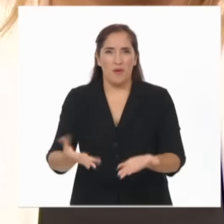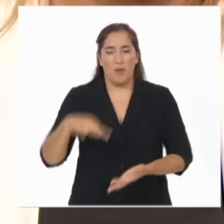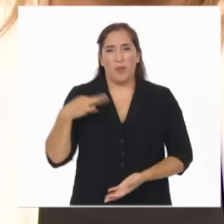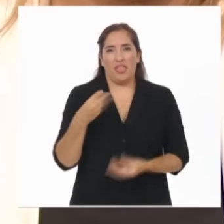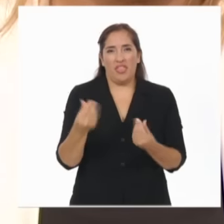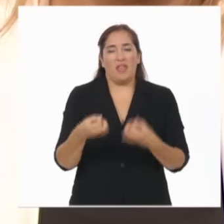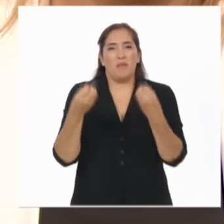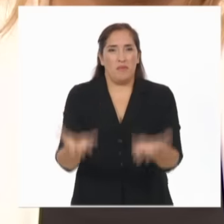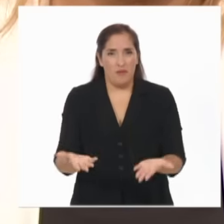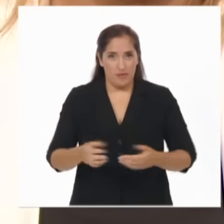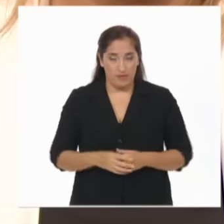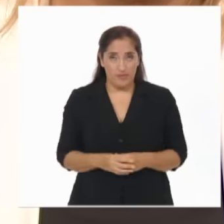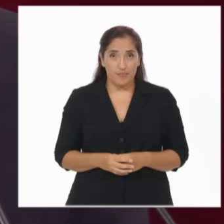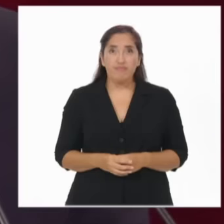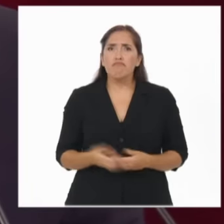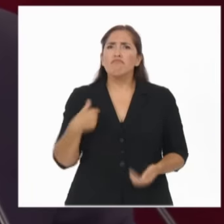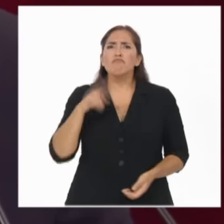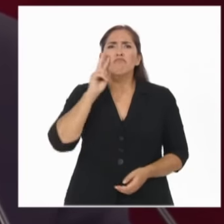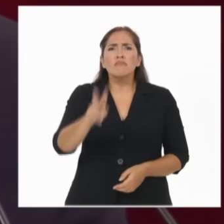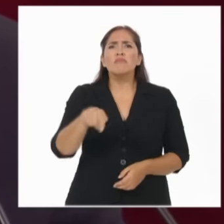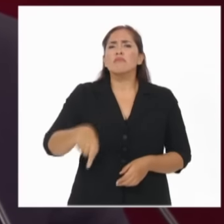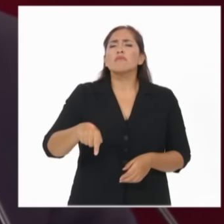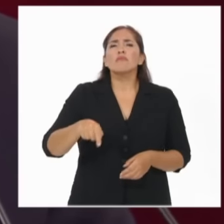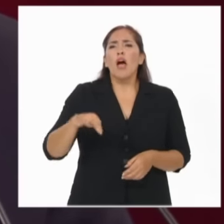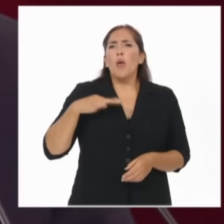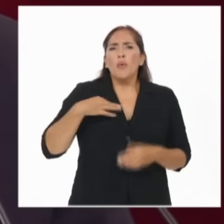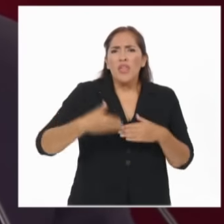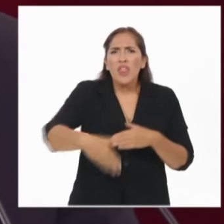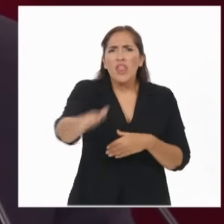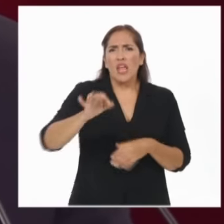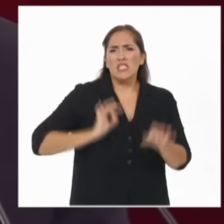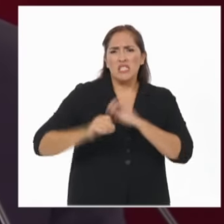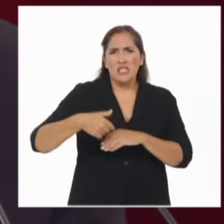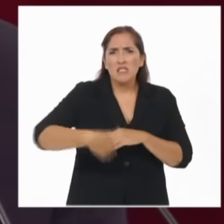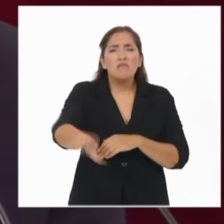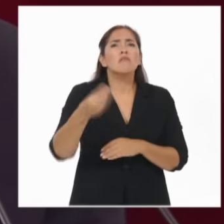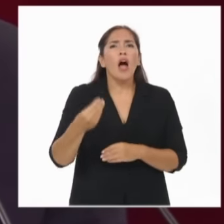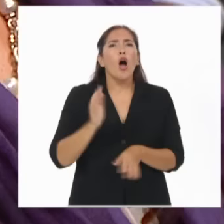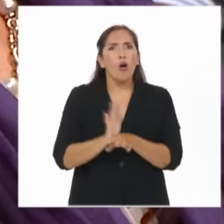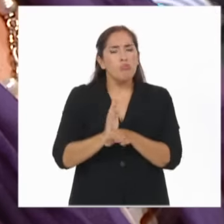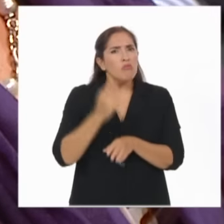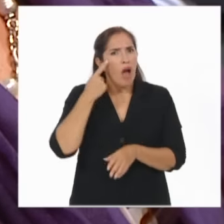Vemos el siglo XXI y el mundo como una fuente de oportunidades y no como una amenaza.